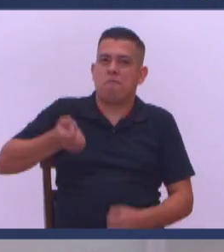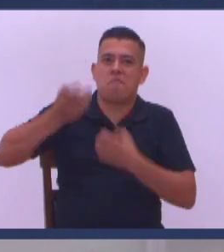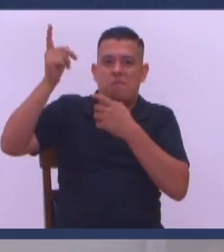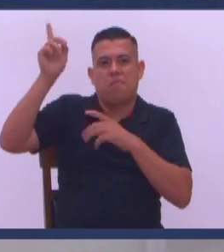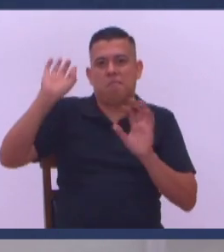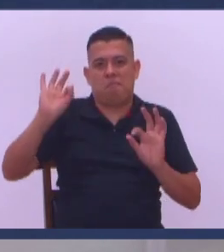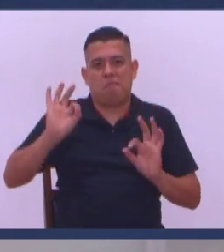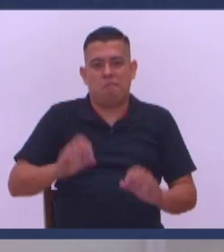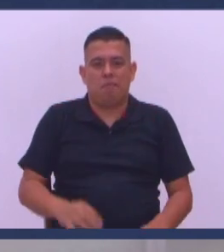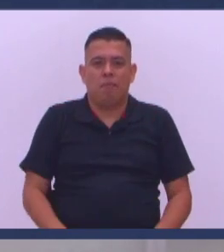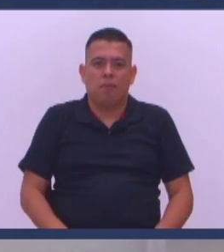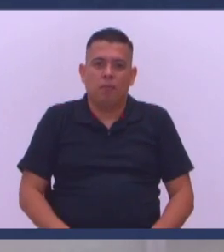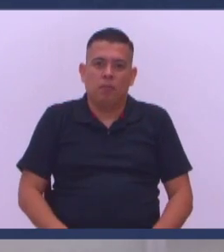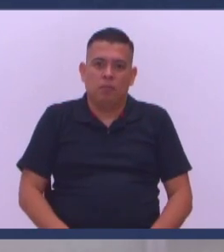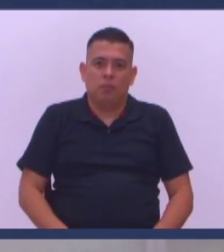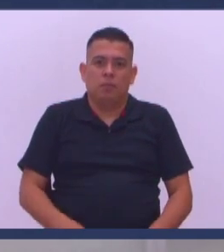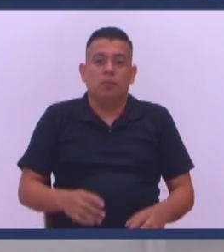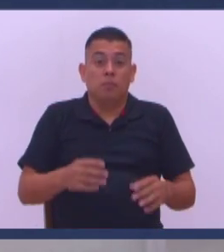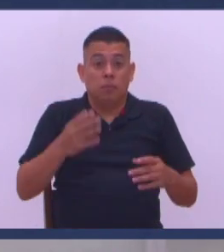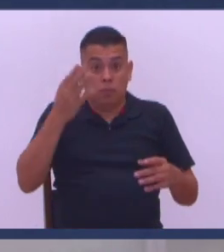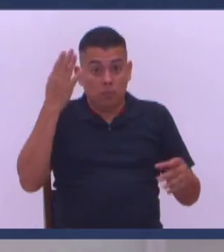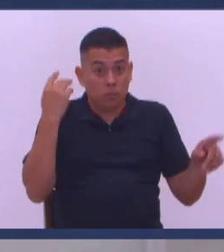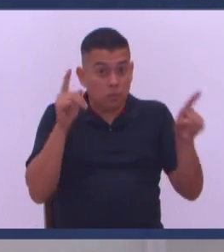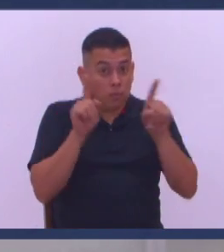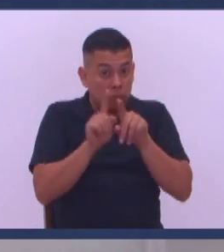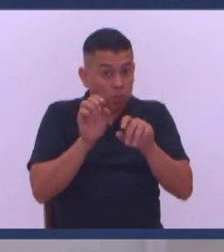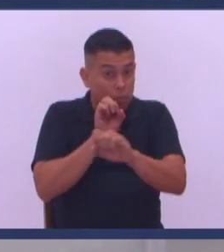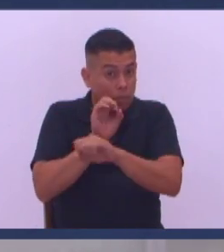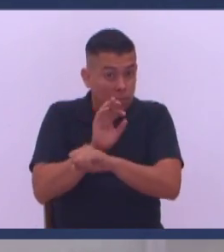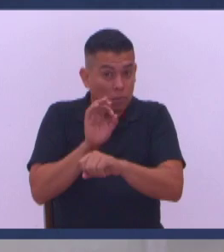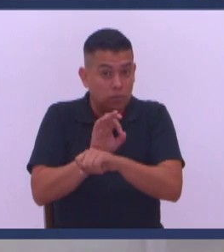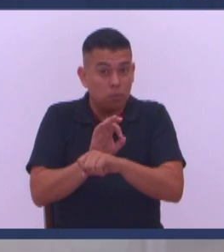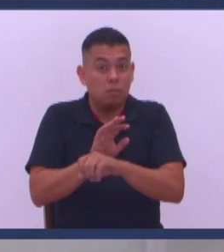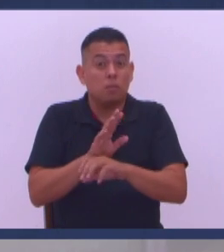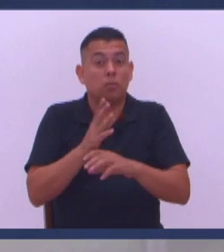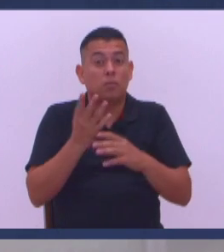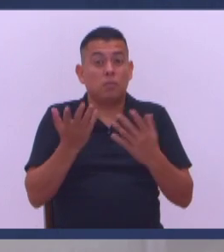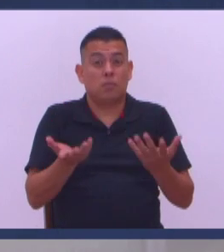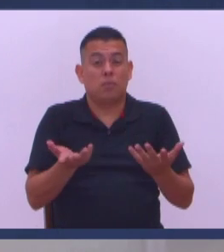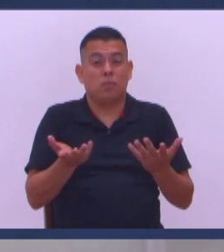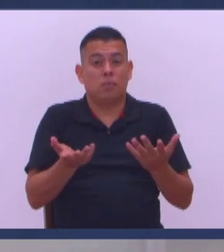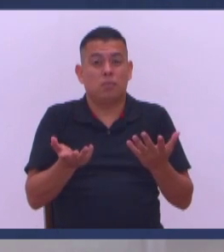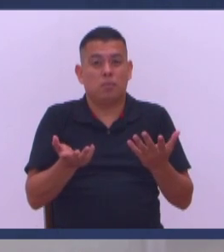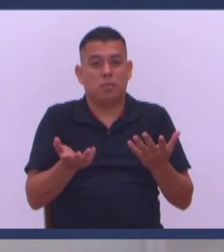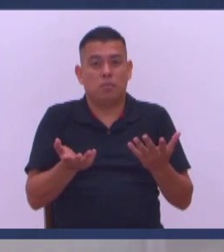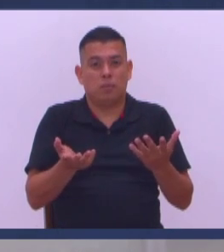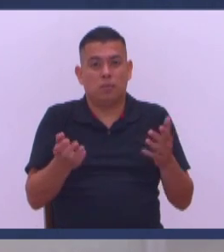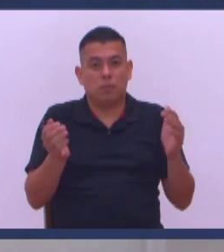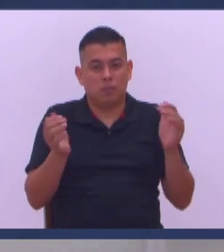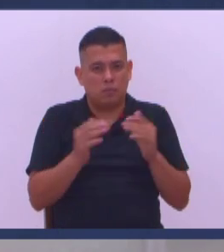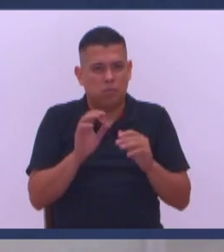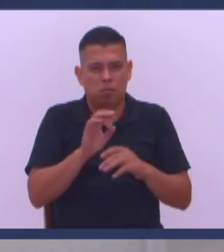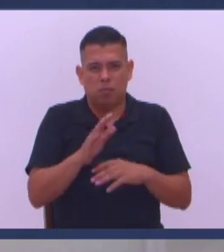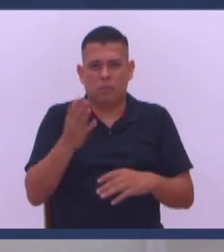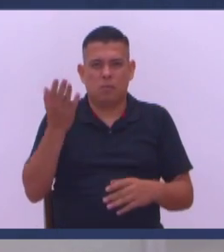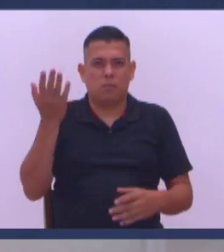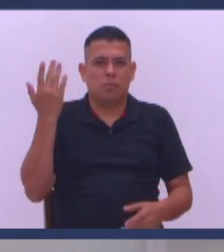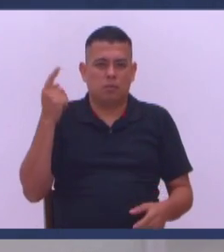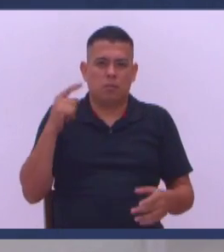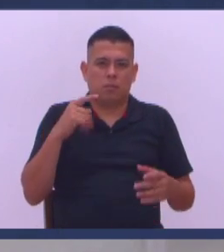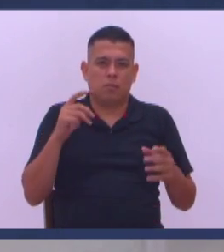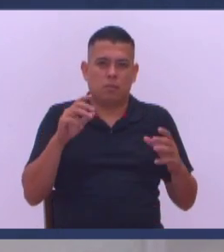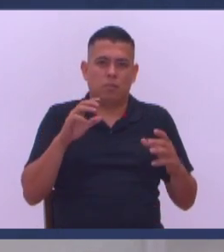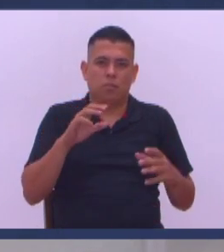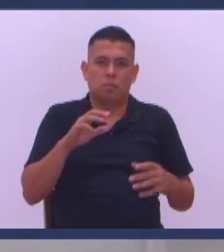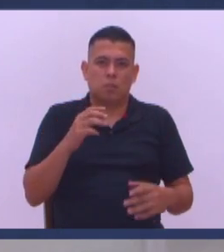Ay hermana Una humilde recomendación Como haya sido Arrastras O como sea Llegamos como